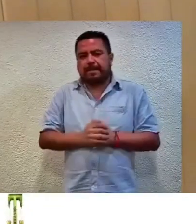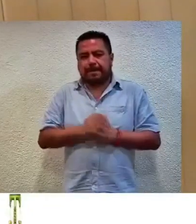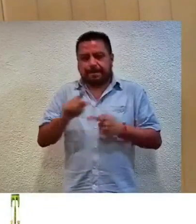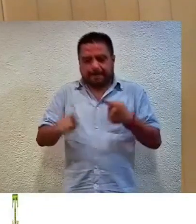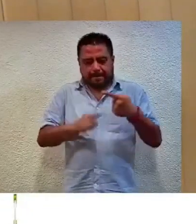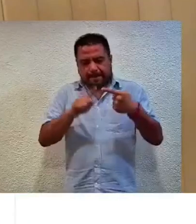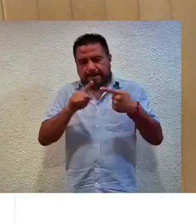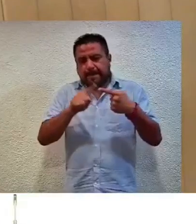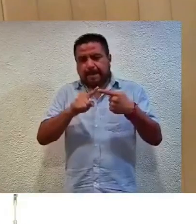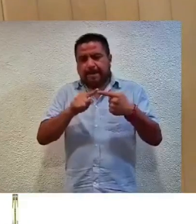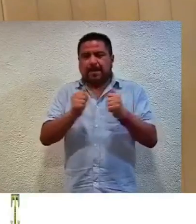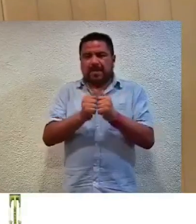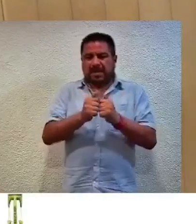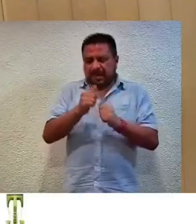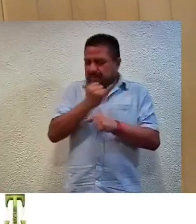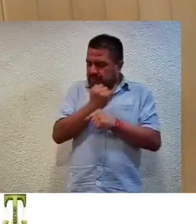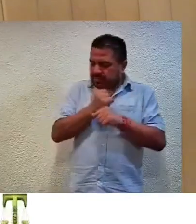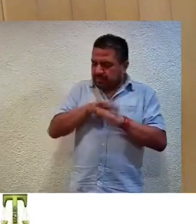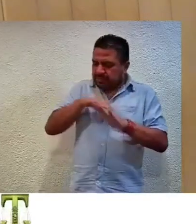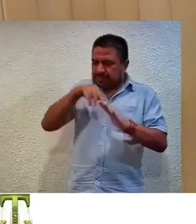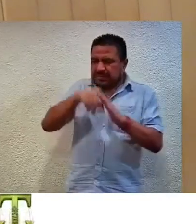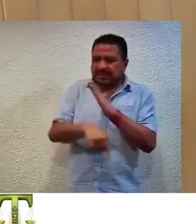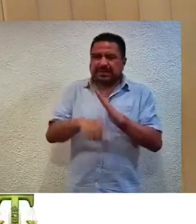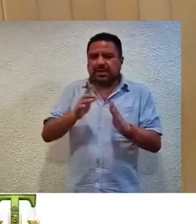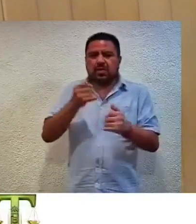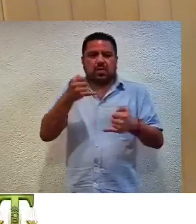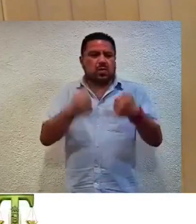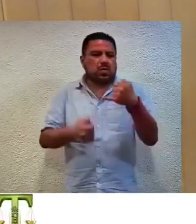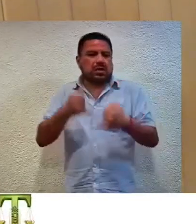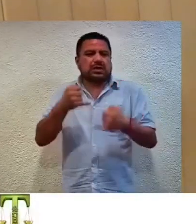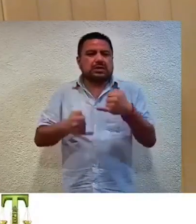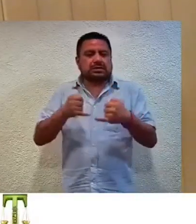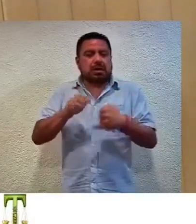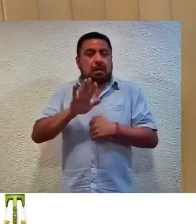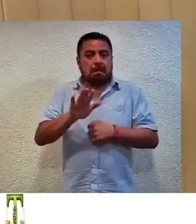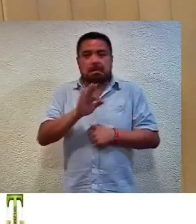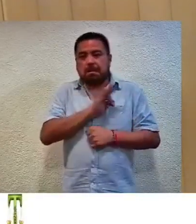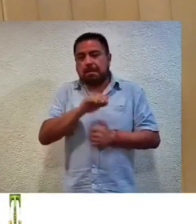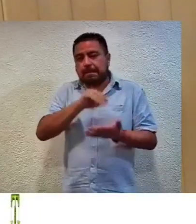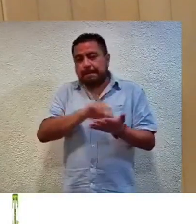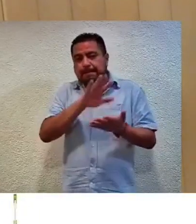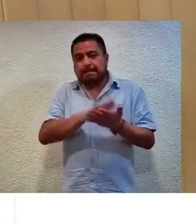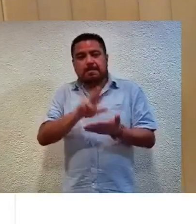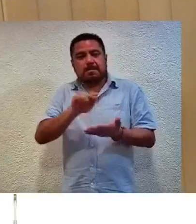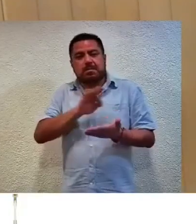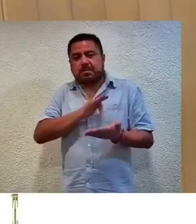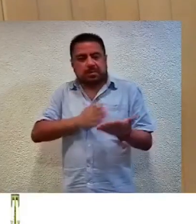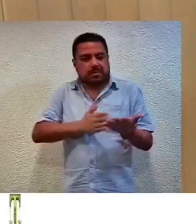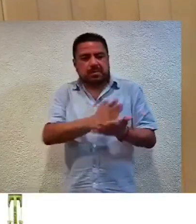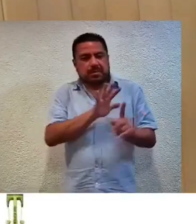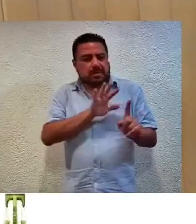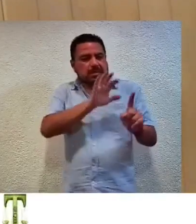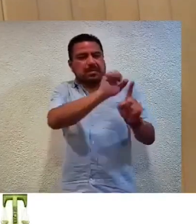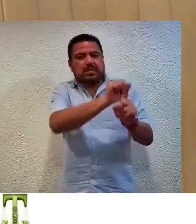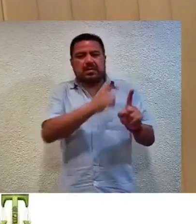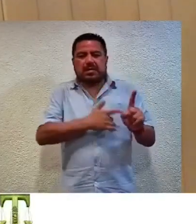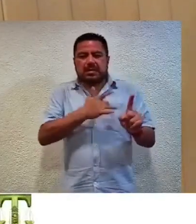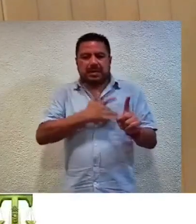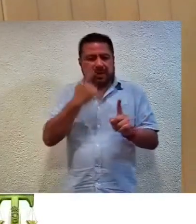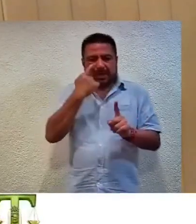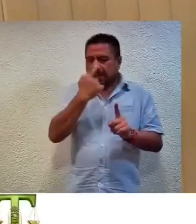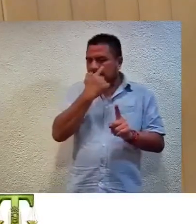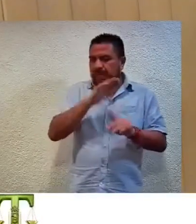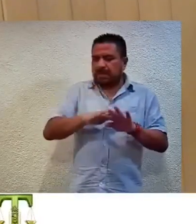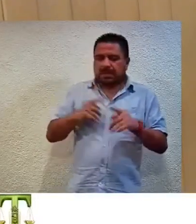Primero, con base en el estudio de fondo, el presente juicio resulta parcialmente fundado, pero inoperante, para alcanzar la pretensión esencial de la